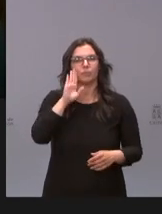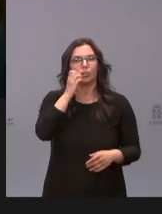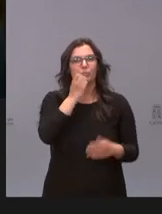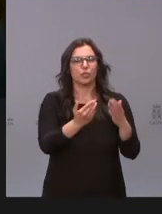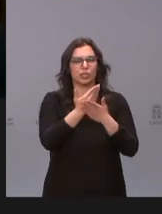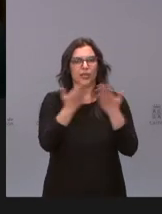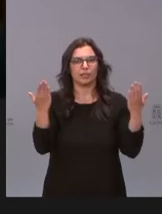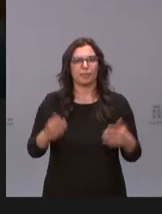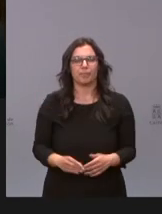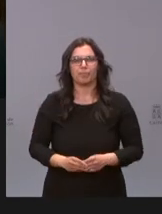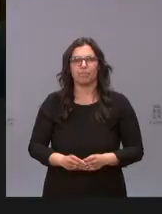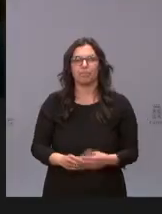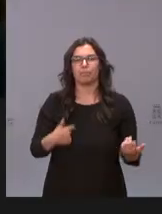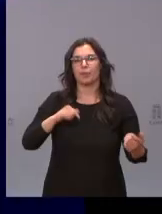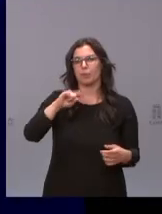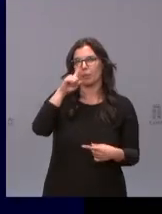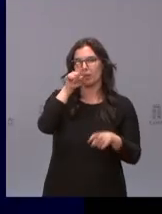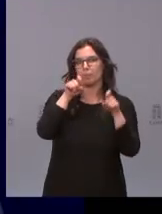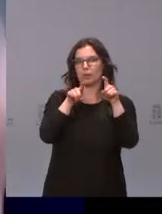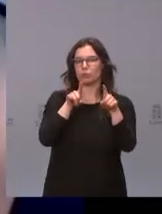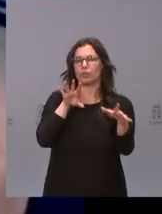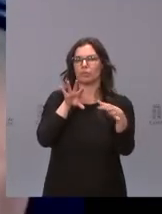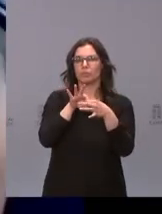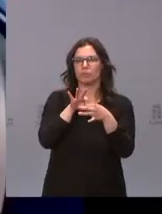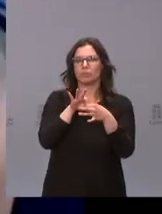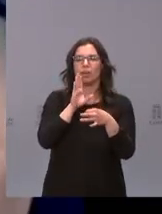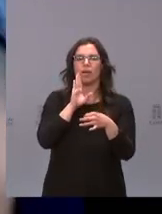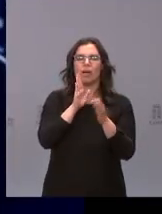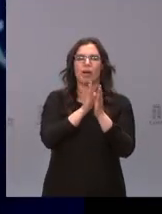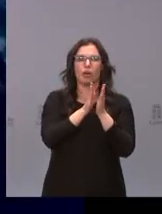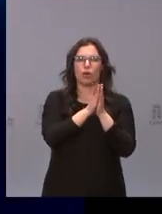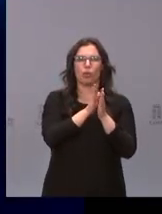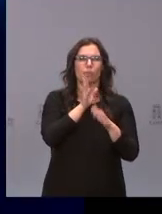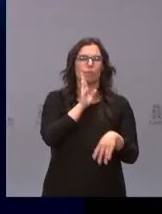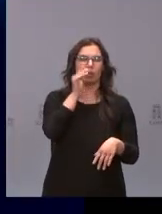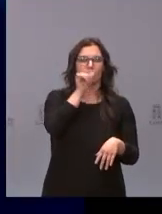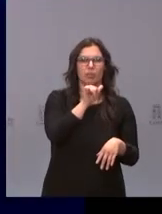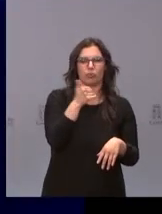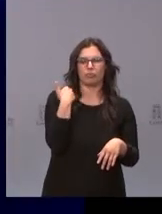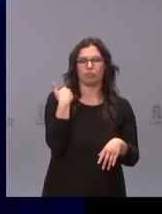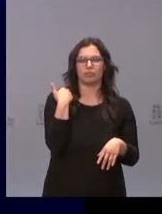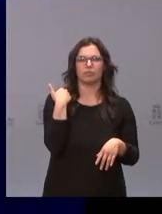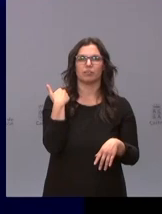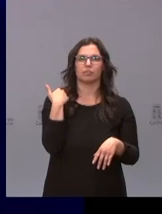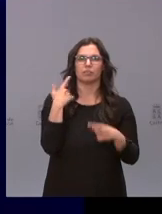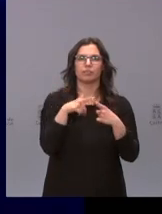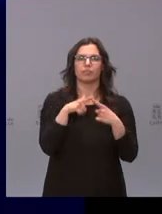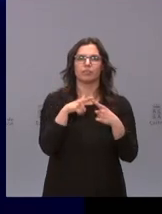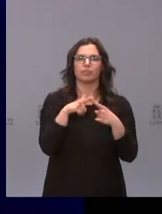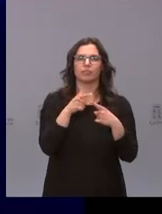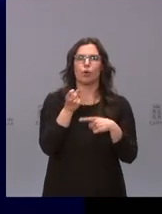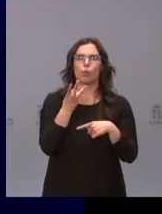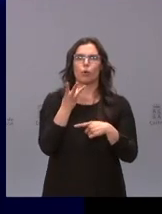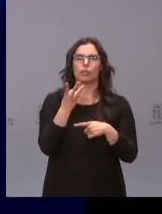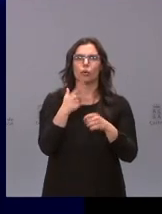todos bueno la primera pregunta está relacionada con la que hizo mi compañero Jesús Martín Inés hace unos instantes sobre cuántos puestos